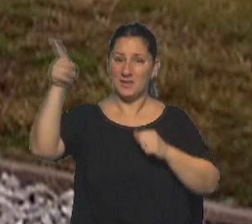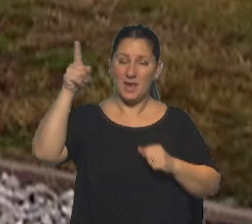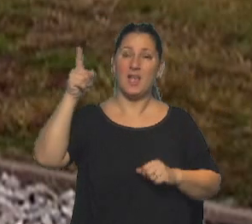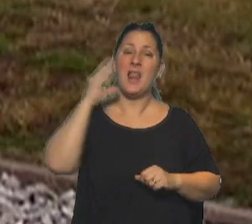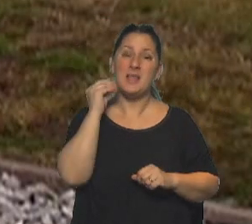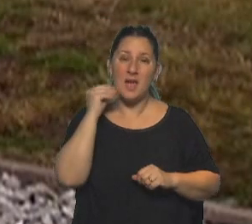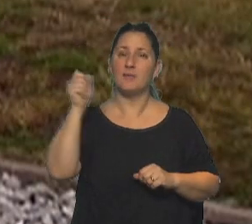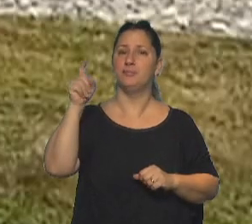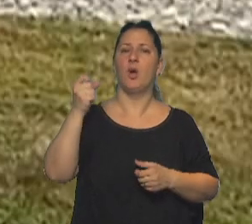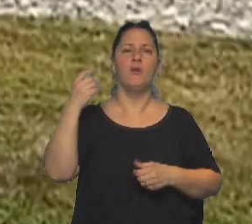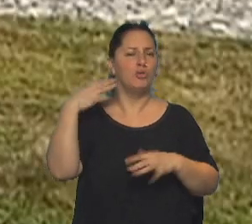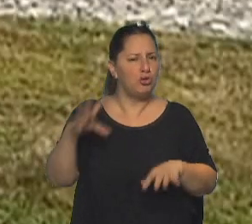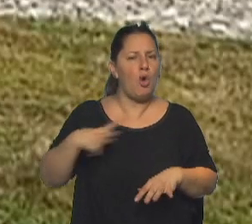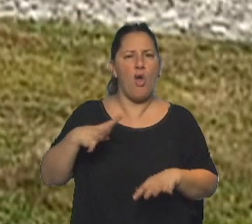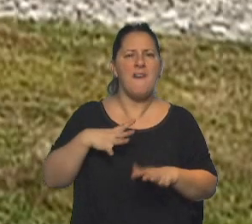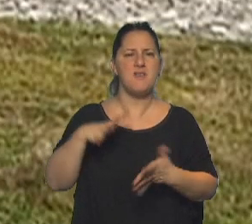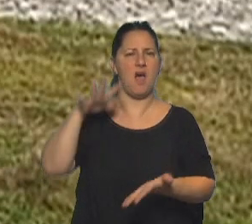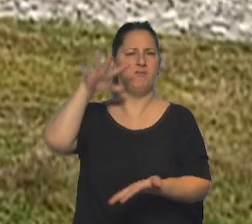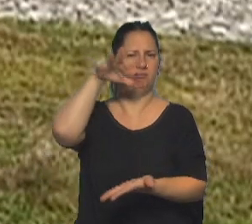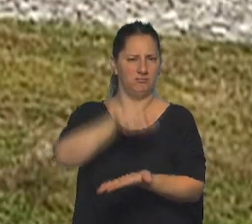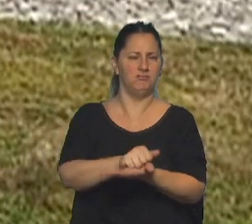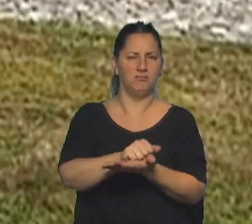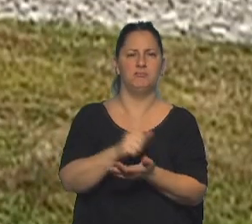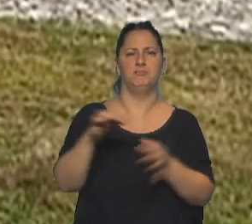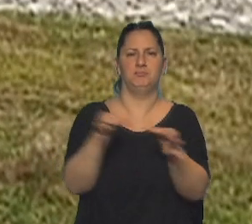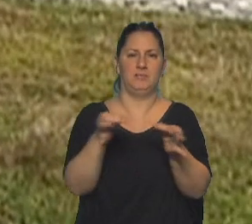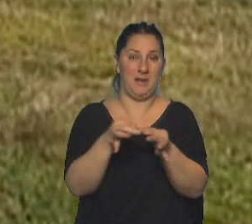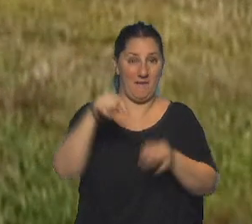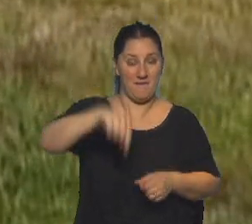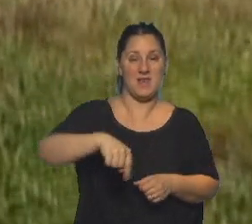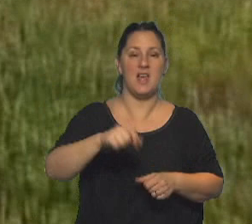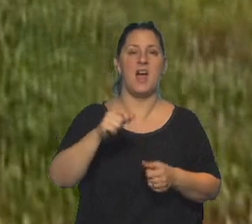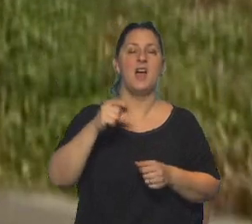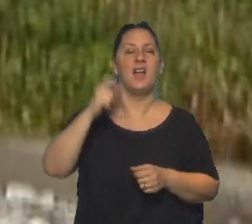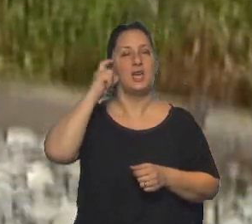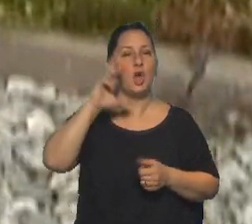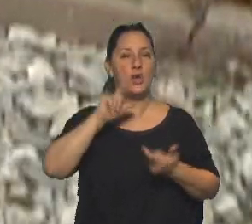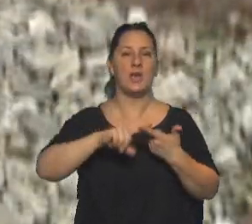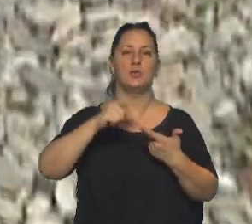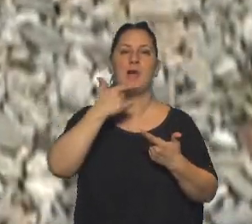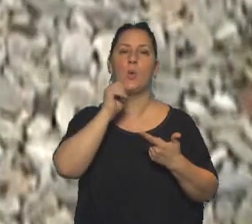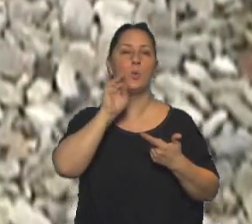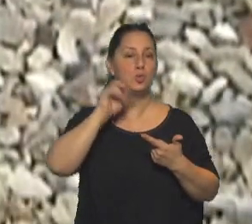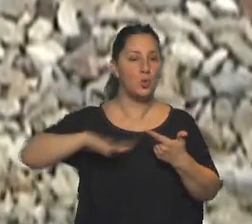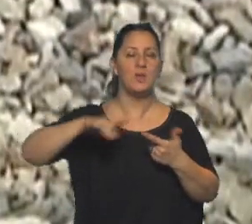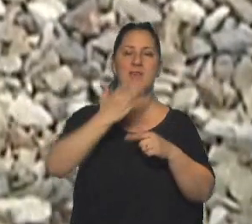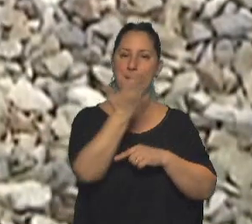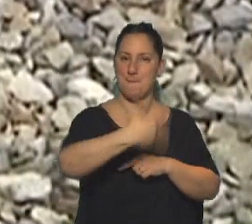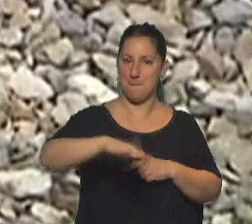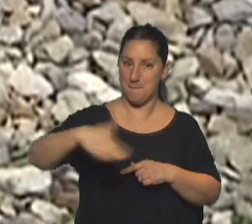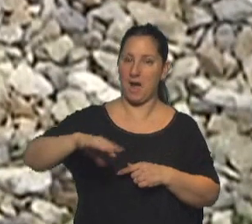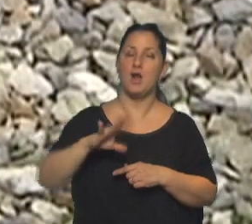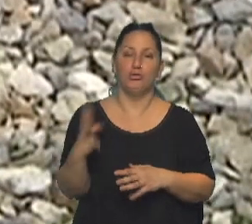continúa con la ocupación neocolonial militar en nuestras Islas Malvinas, Georgias, Sandwich del Sur y sus mares circundantes,